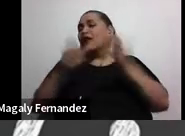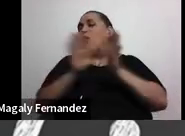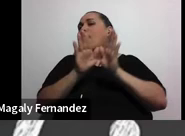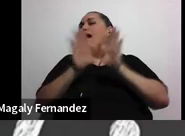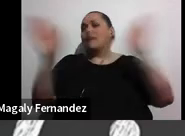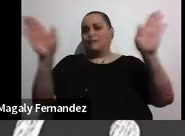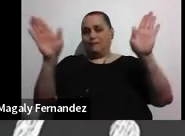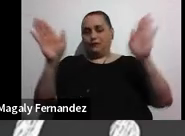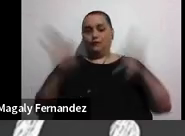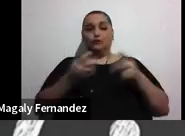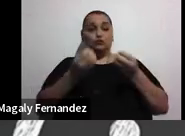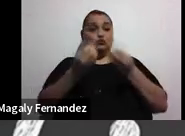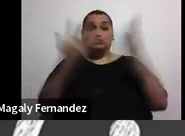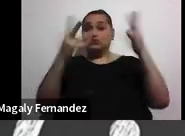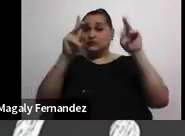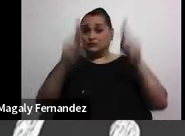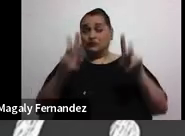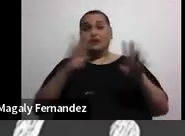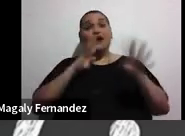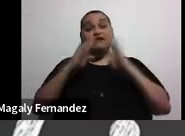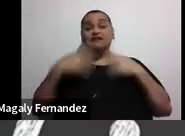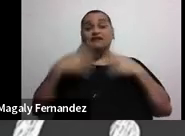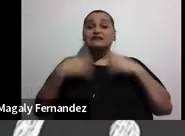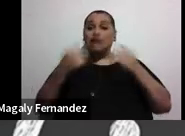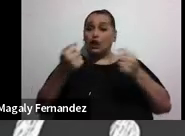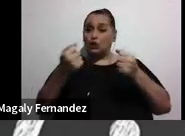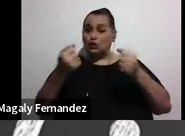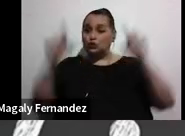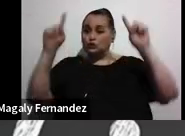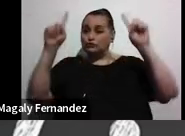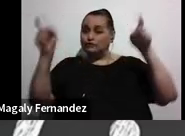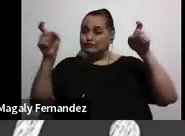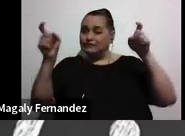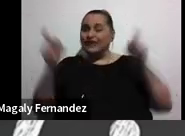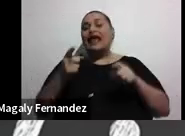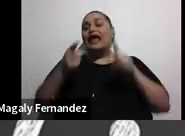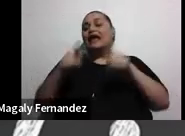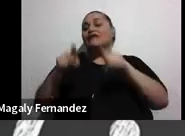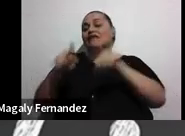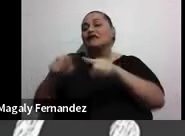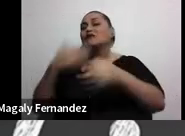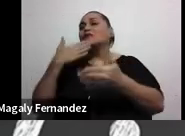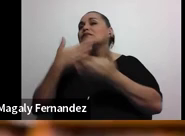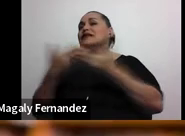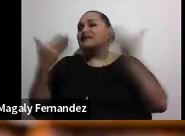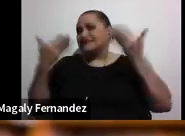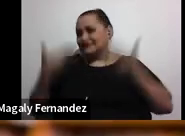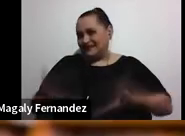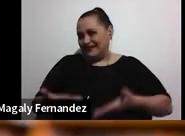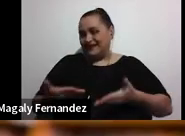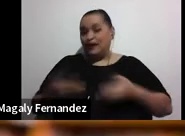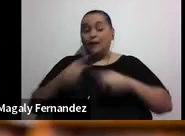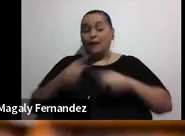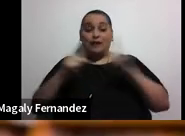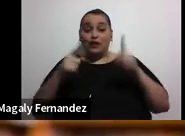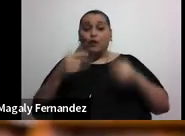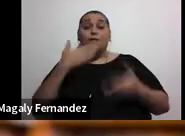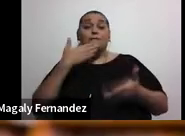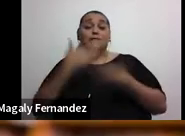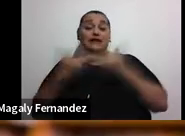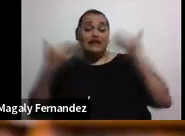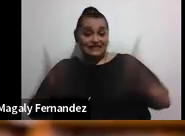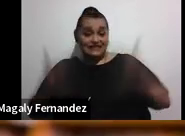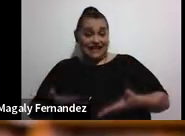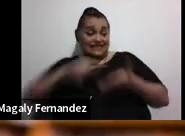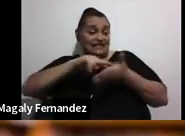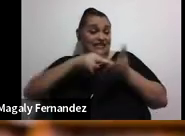Muchas personas nos hablan de la salud como un efecto del bienestar. Eso es cierto. Pero bienestar, bueno, vamos a ver un poquito la definición que tiene